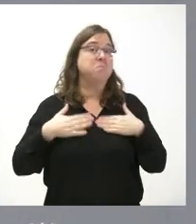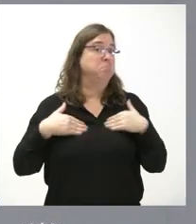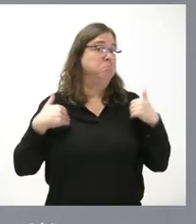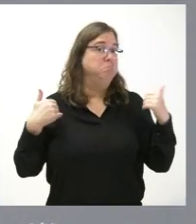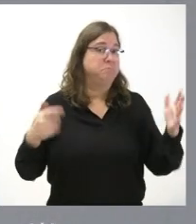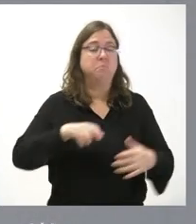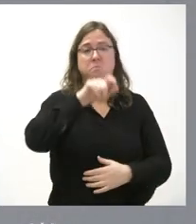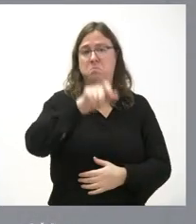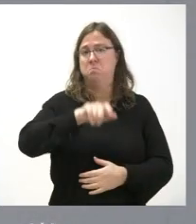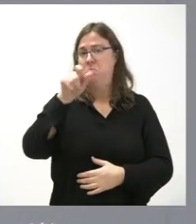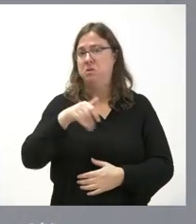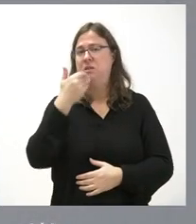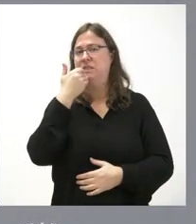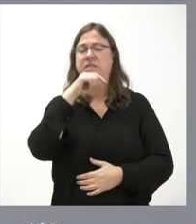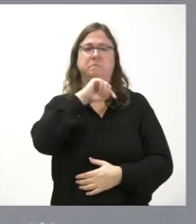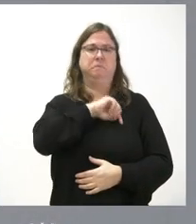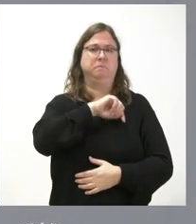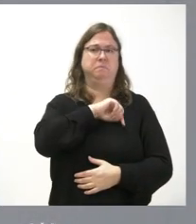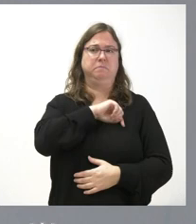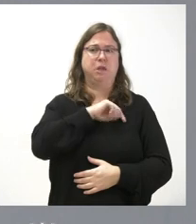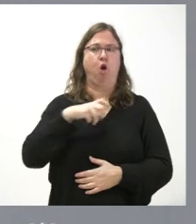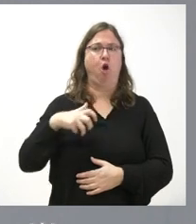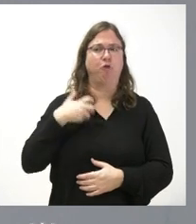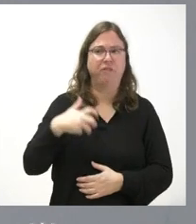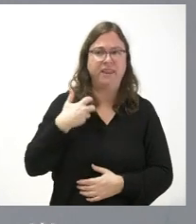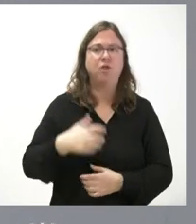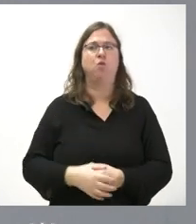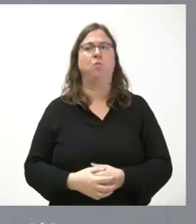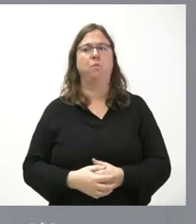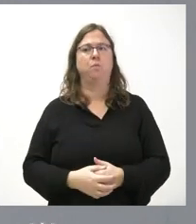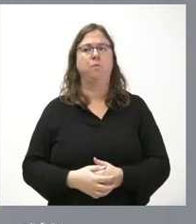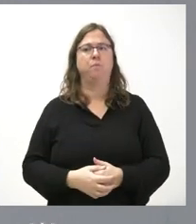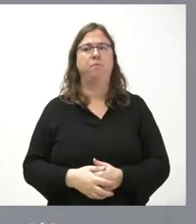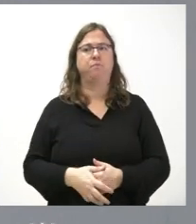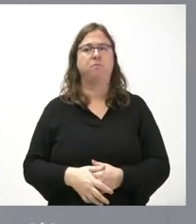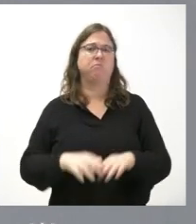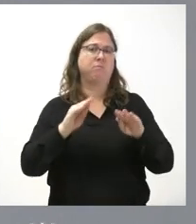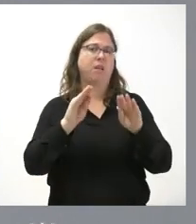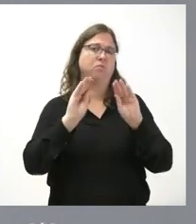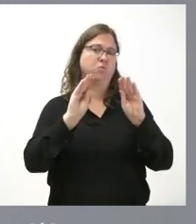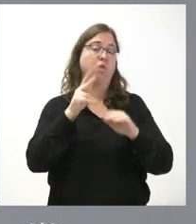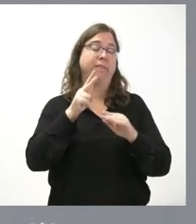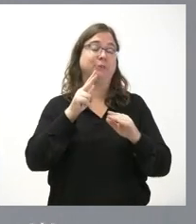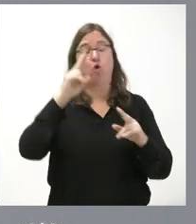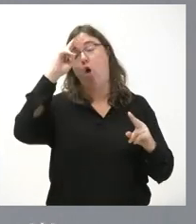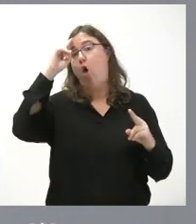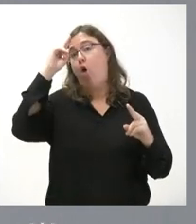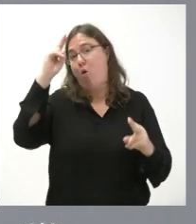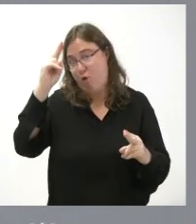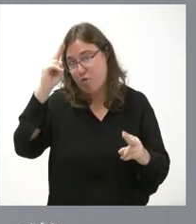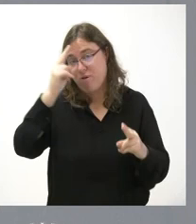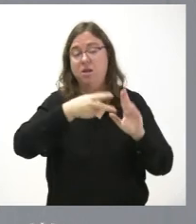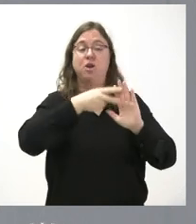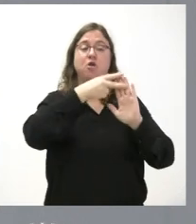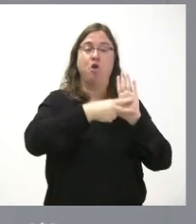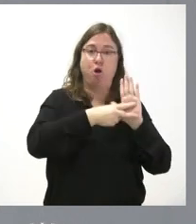que pueda sentirse ofendido en su derecho al honor pues la normativa